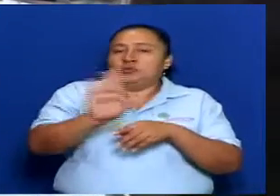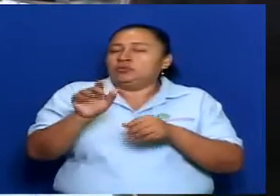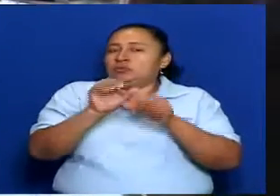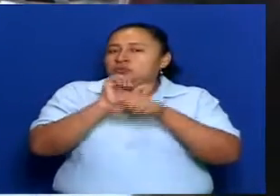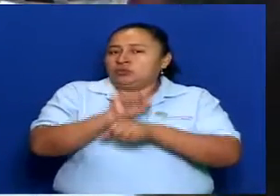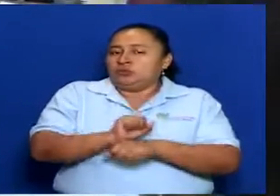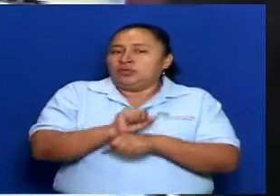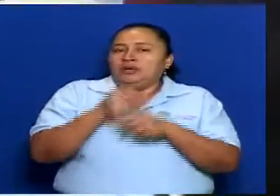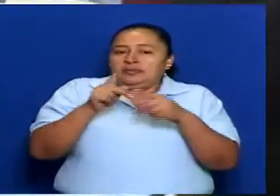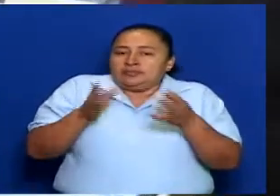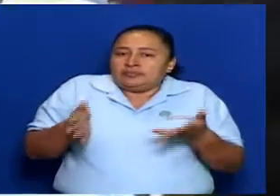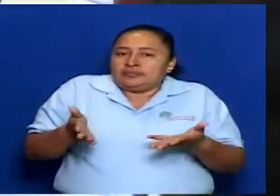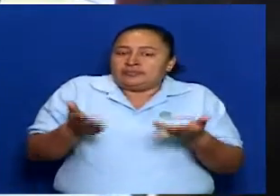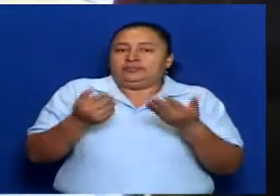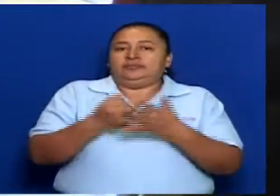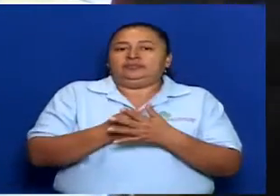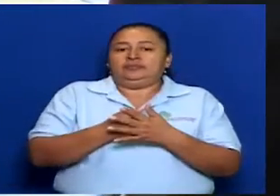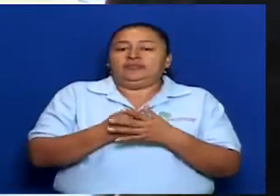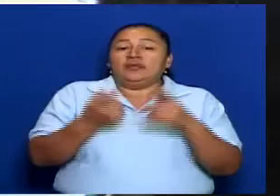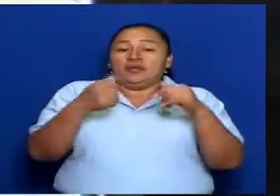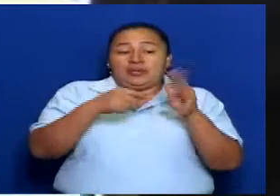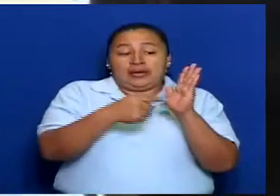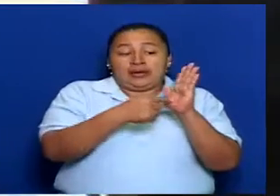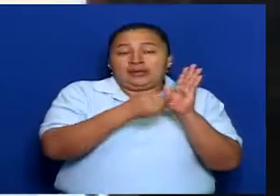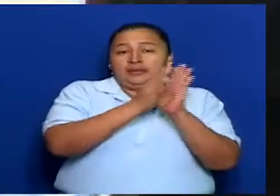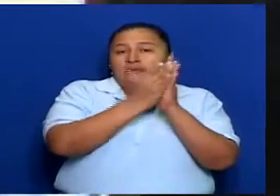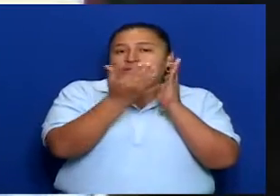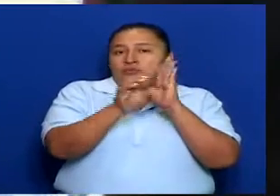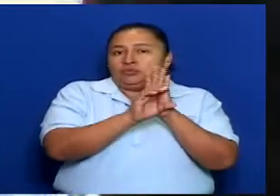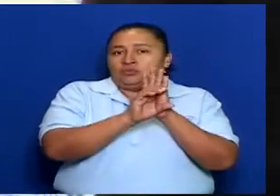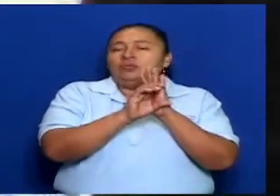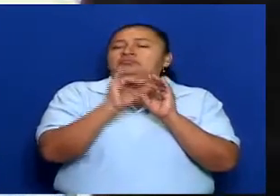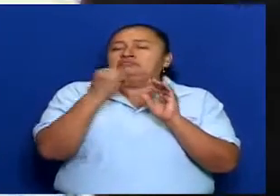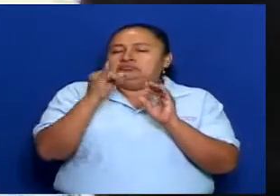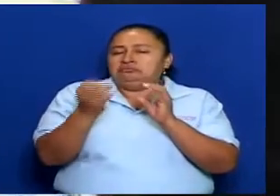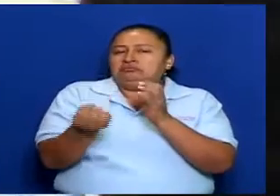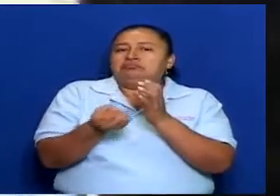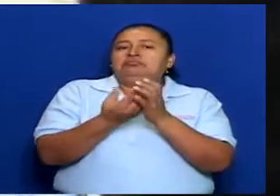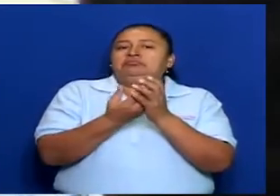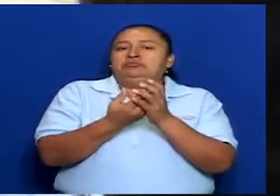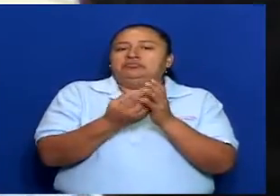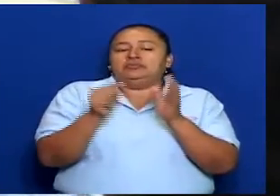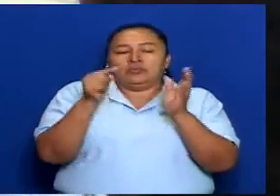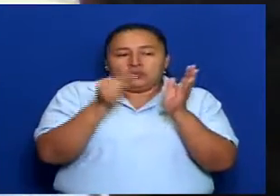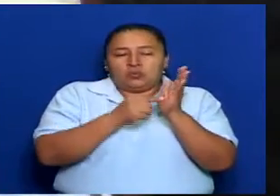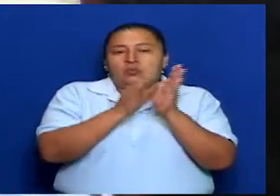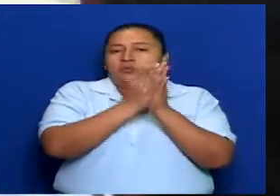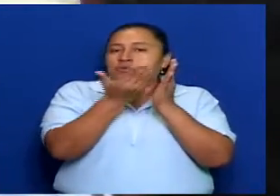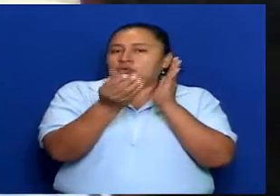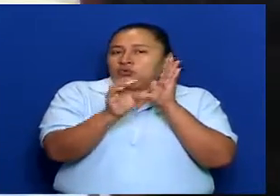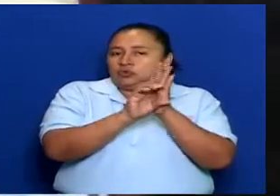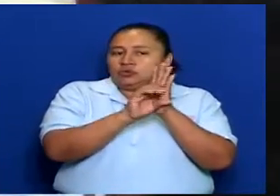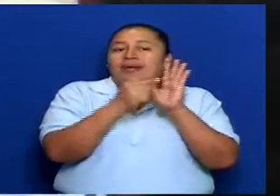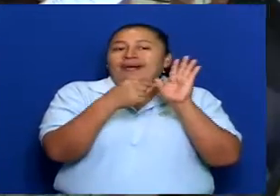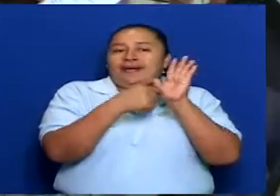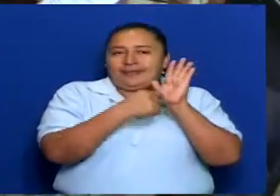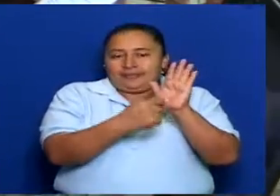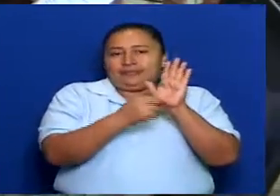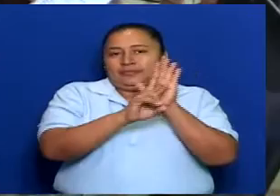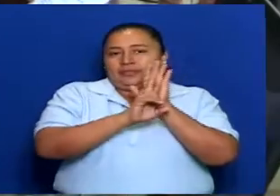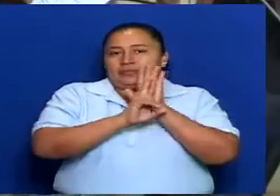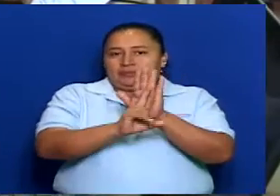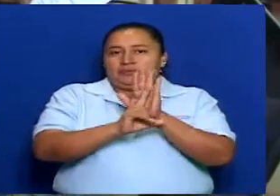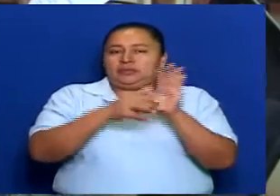pero ¿qué sentimos? Que es una constitución incluyente, una constitución que nos representa,